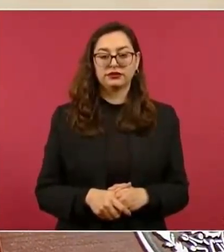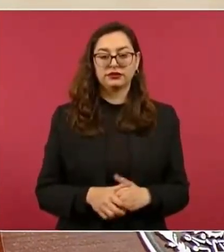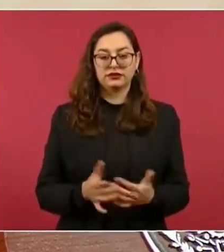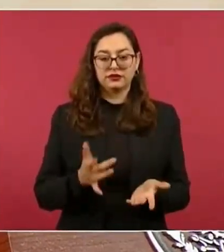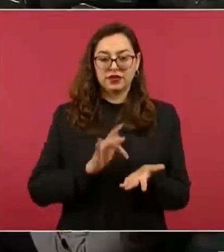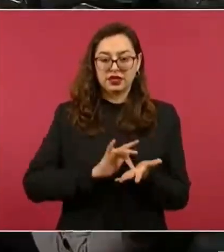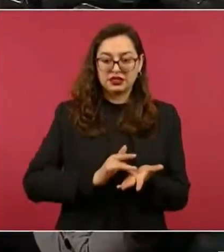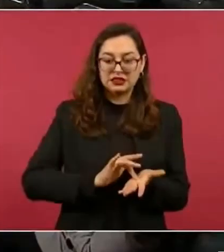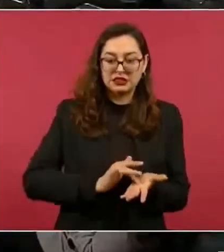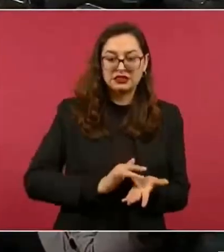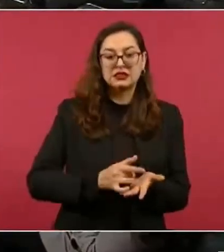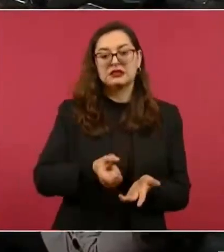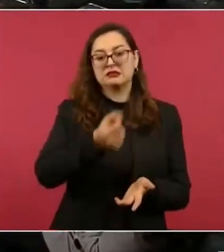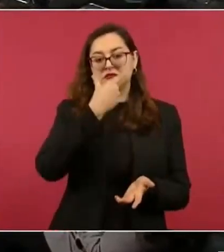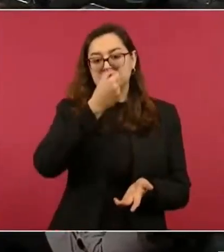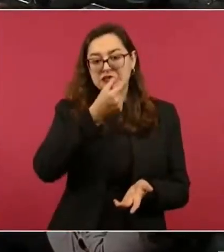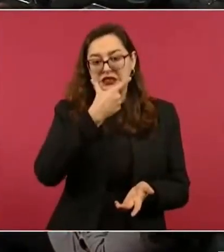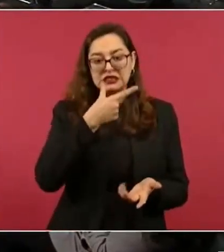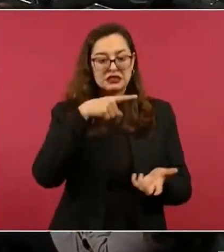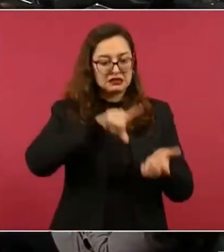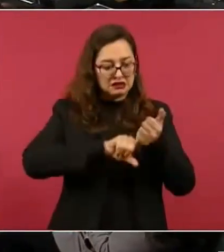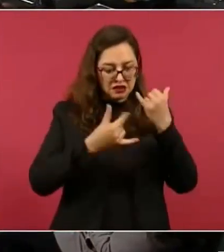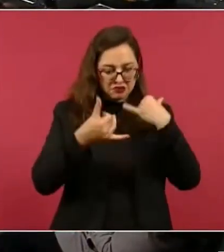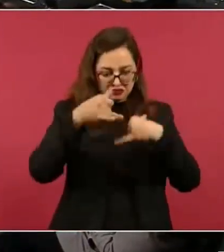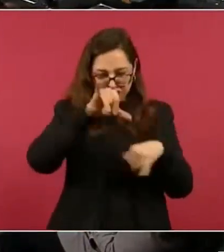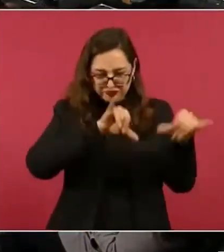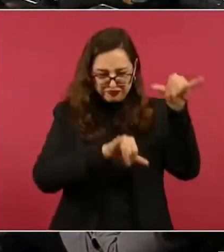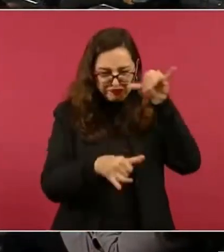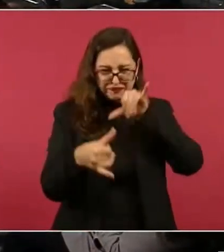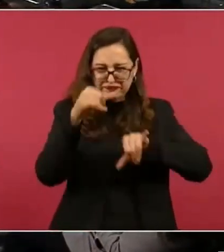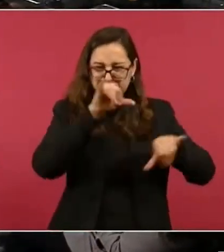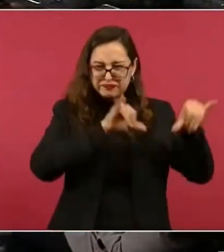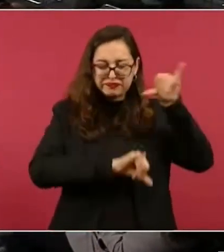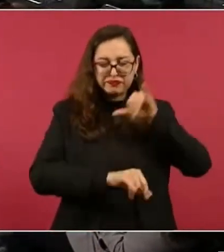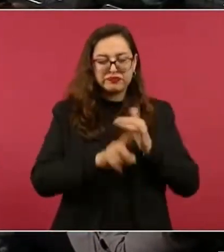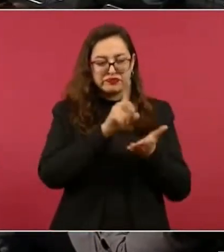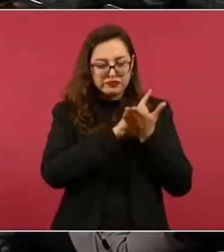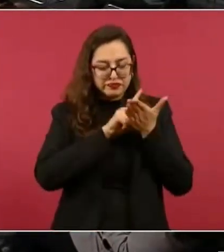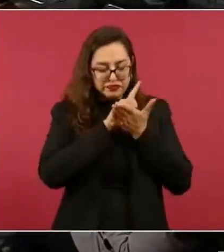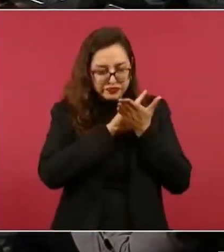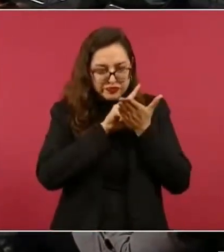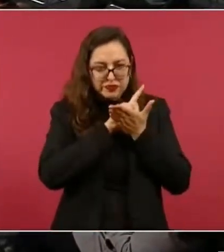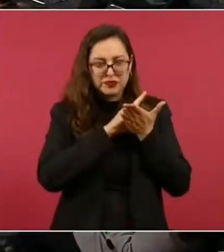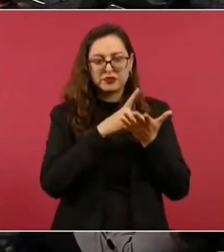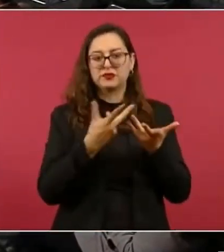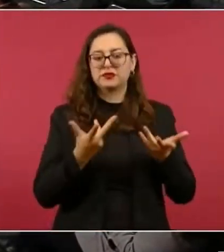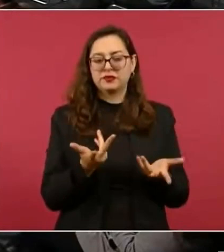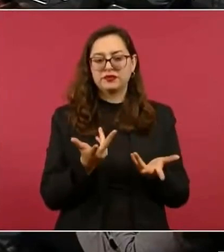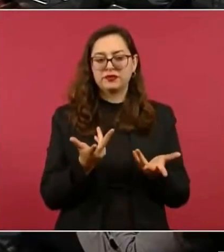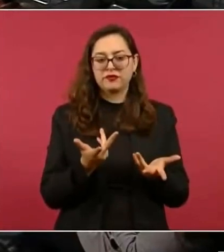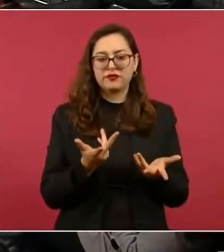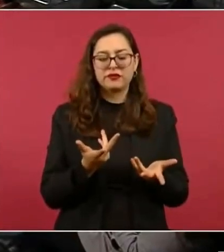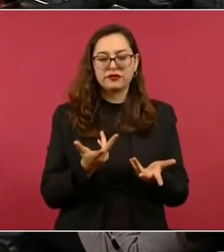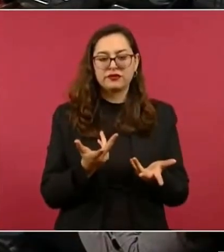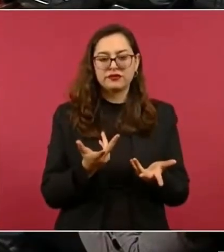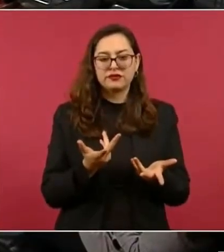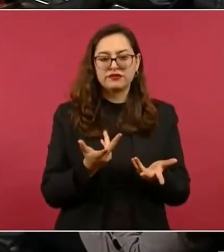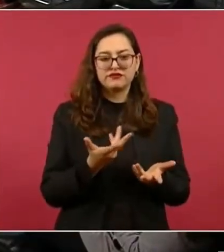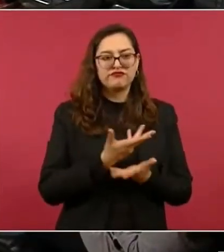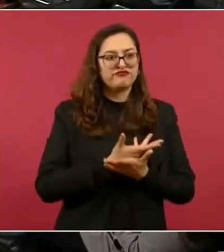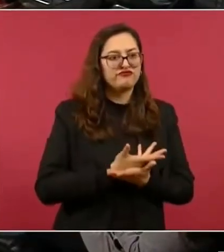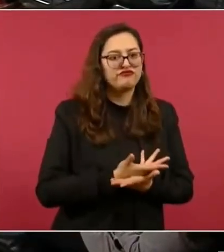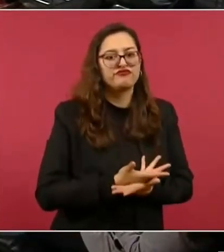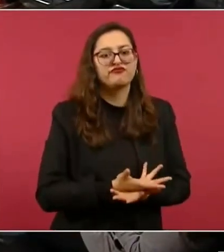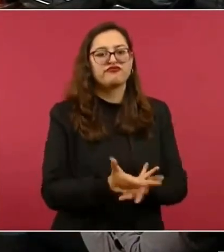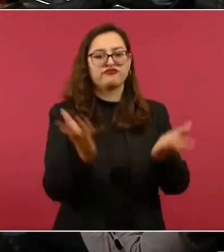pastillas en laboratorios para que consuman los